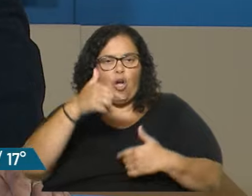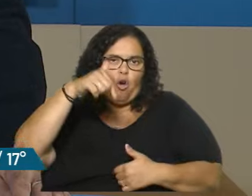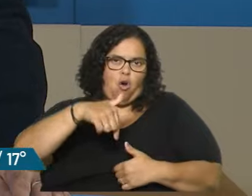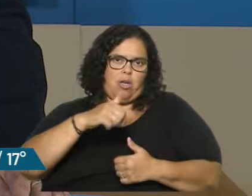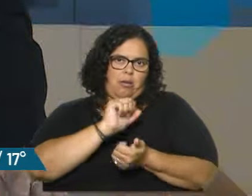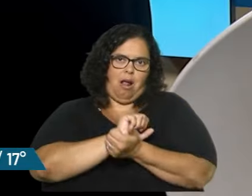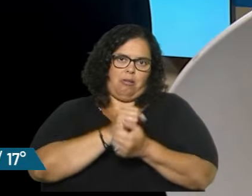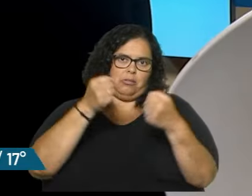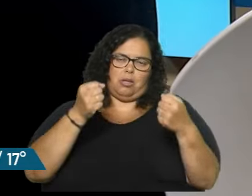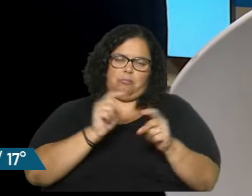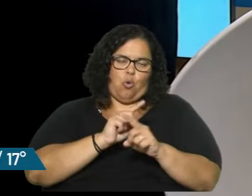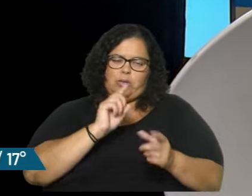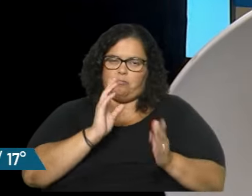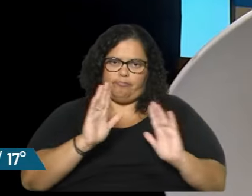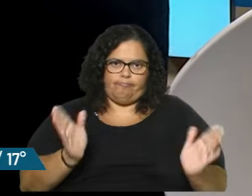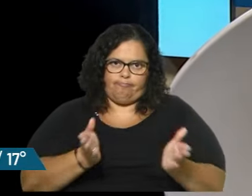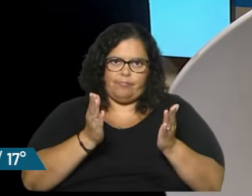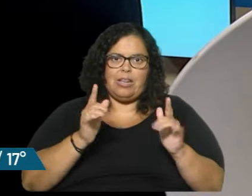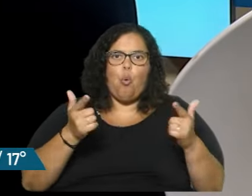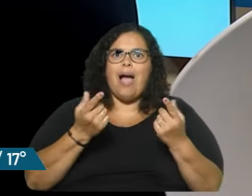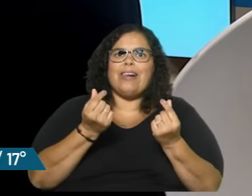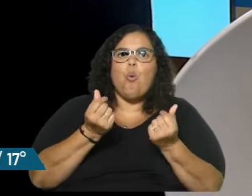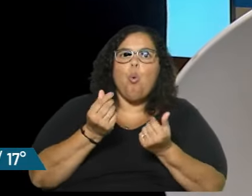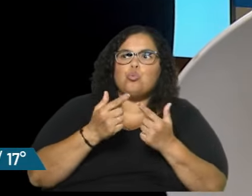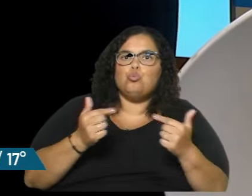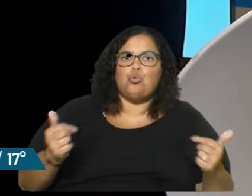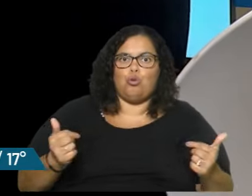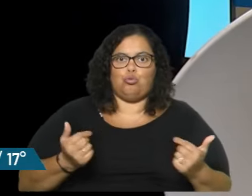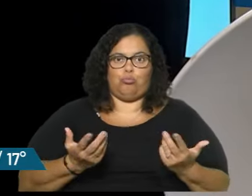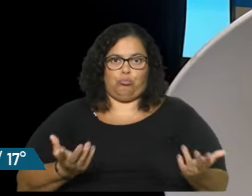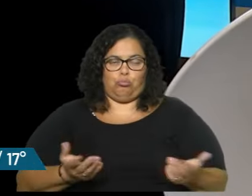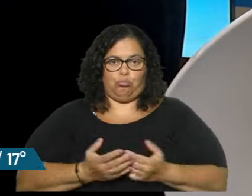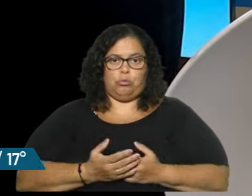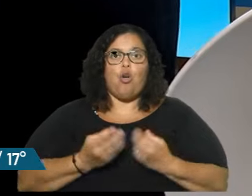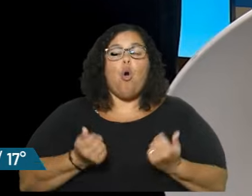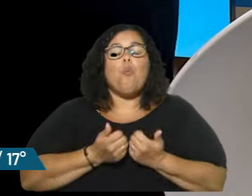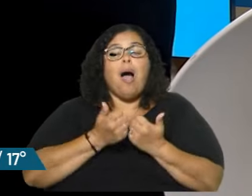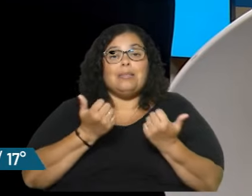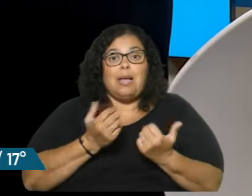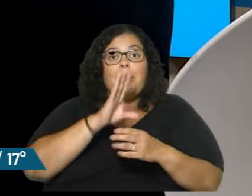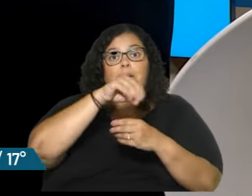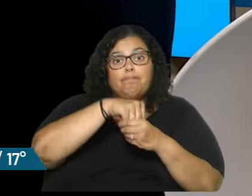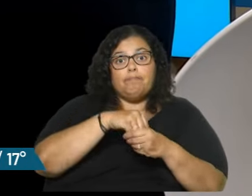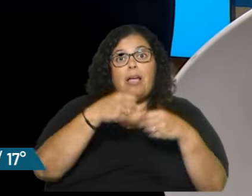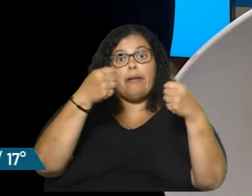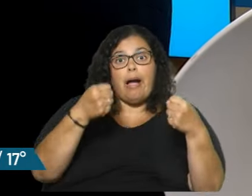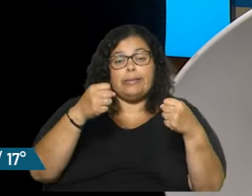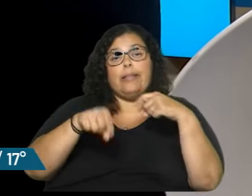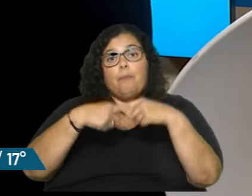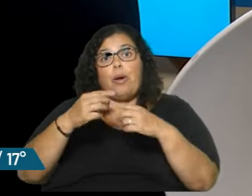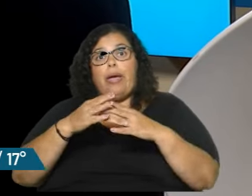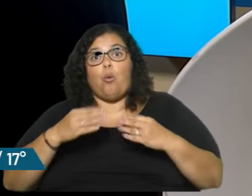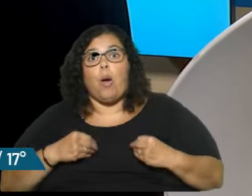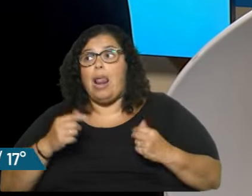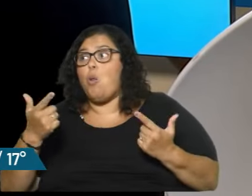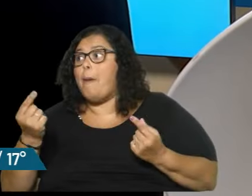Sí, a veces es un tema de recursos, ¿no? De dónde saca recursos usted para ponerlos en una cárcel y después usted tiene que hacer una escuela y no tiene